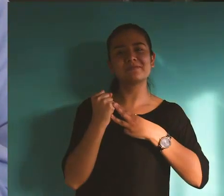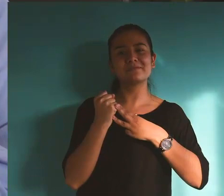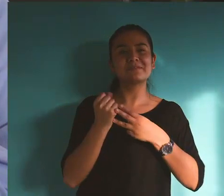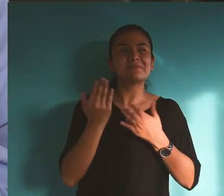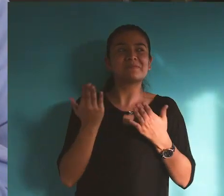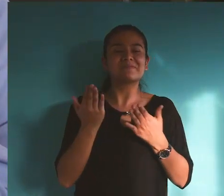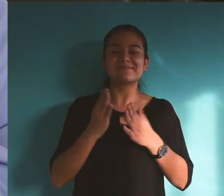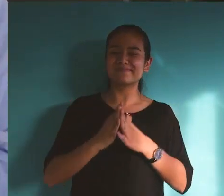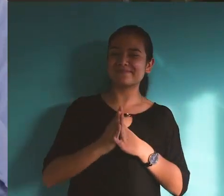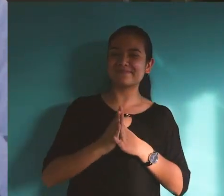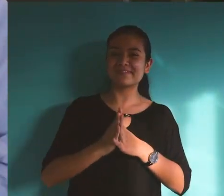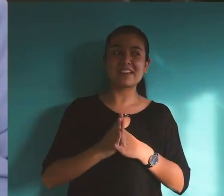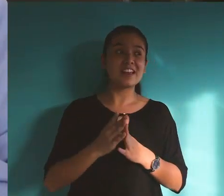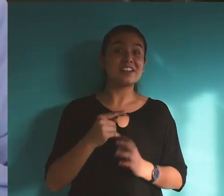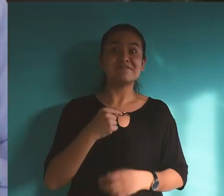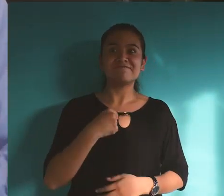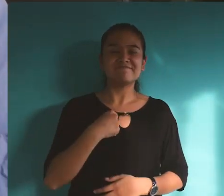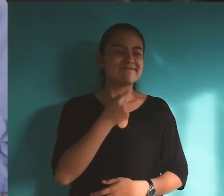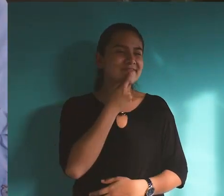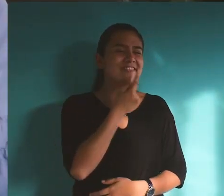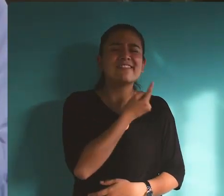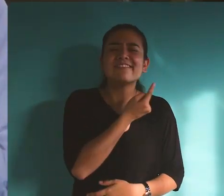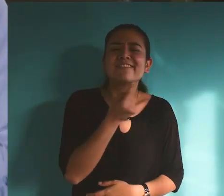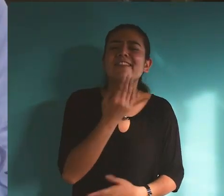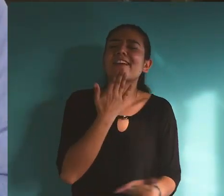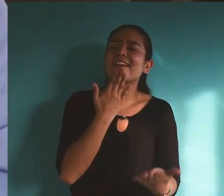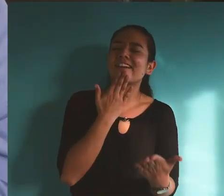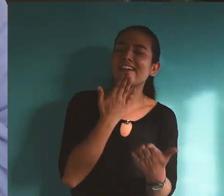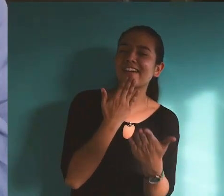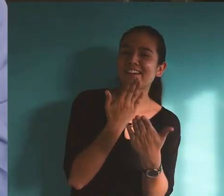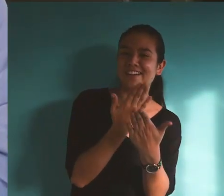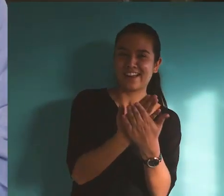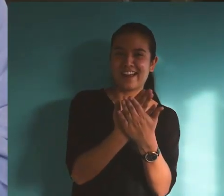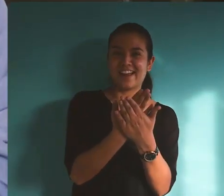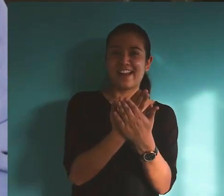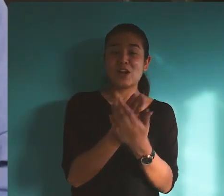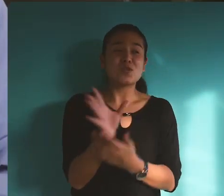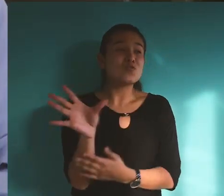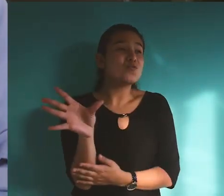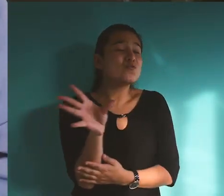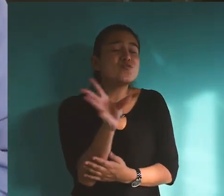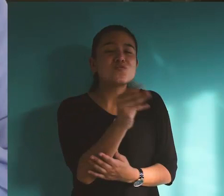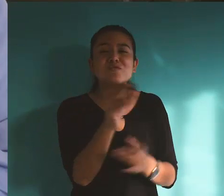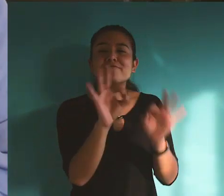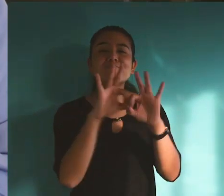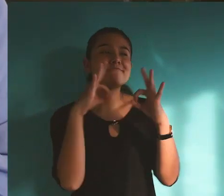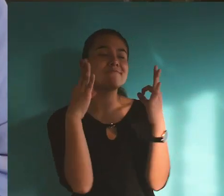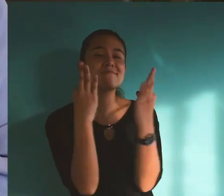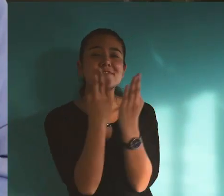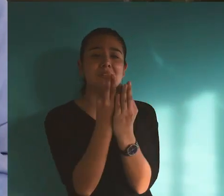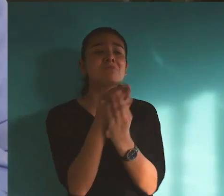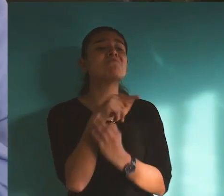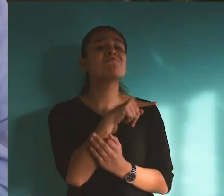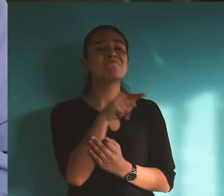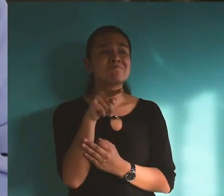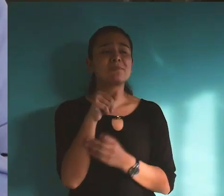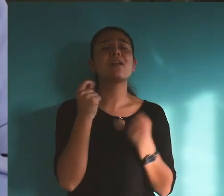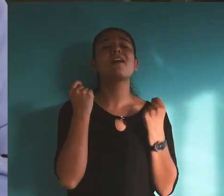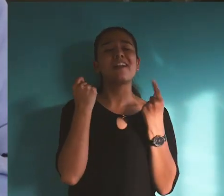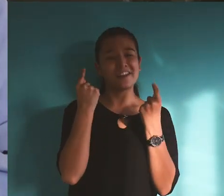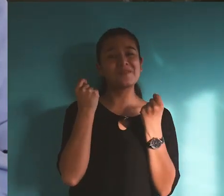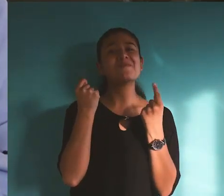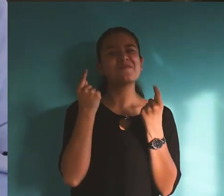Finalmente, le envío un saludo de agradecimiento a sus seres queridos por comprender y